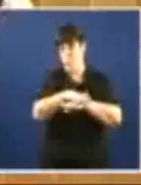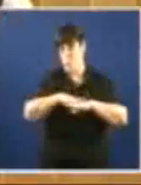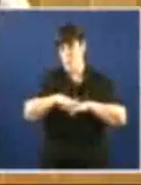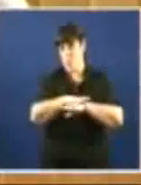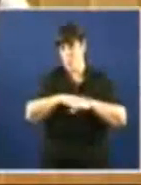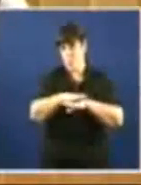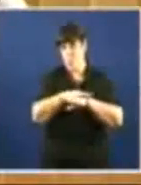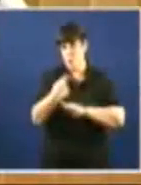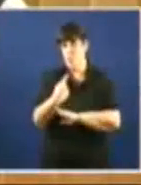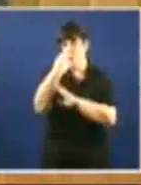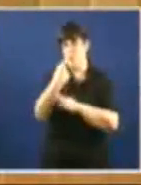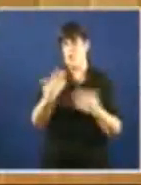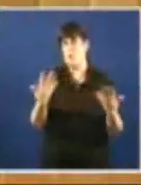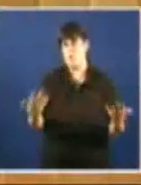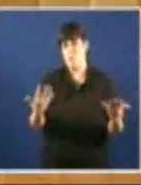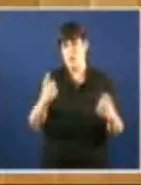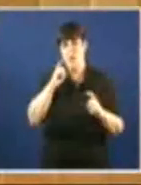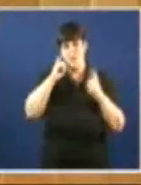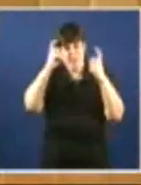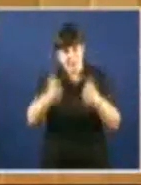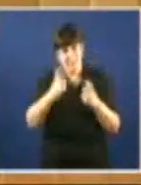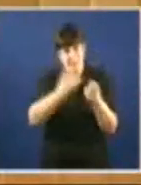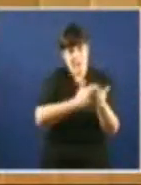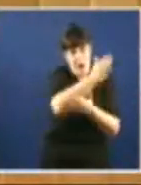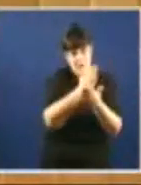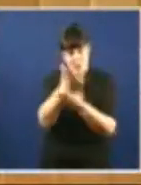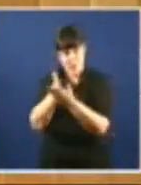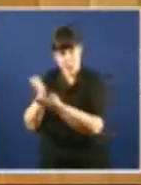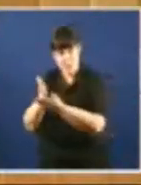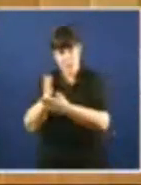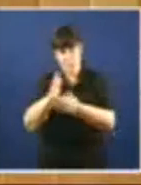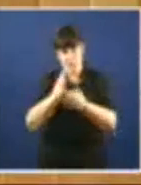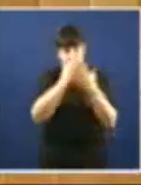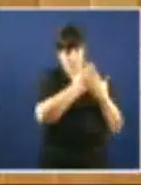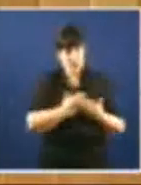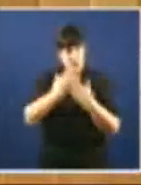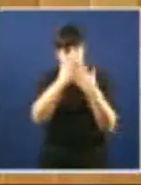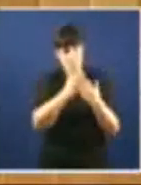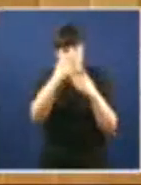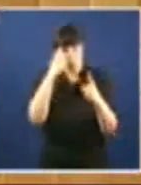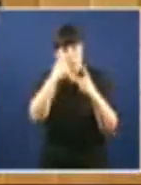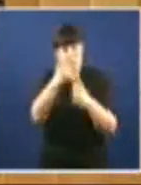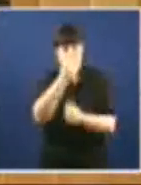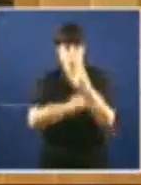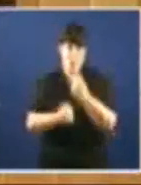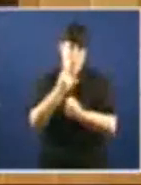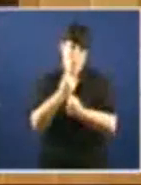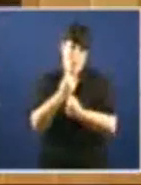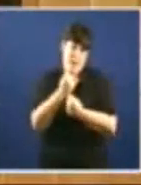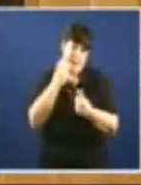Unha infinidad De alternativas Para o crecemento De desenvolvemento Armónico De economía Onde existan Actividades Sustentables